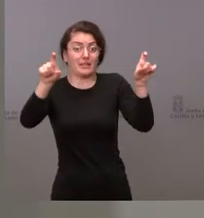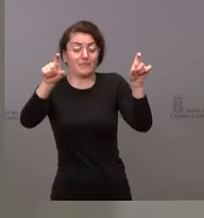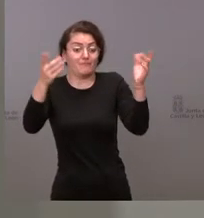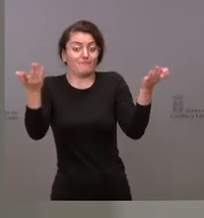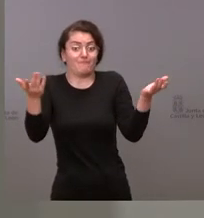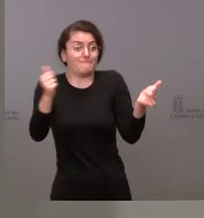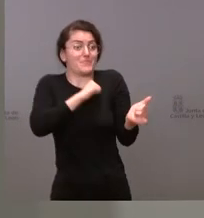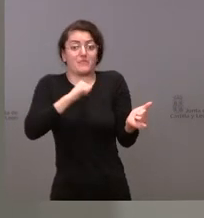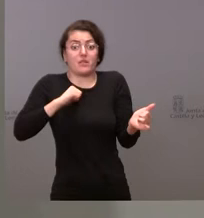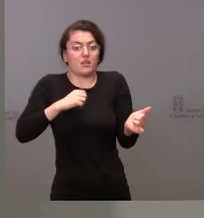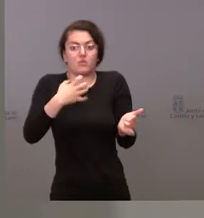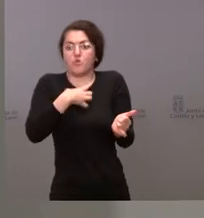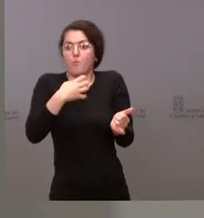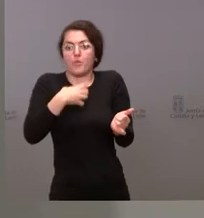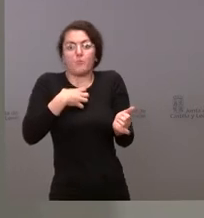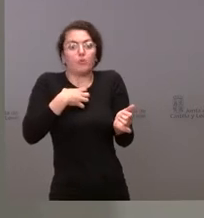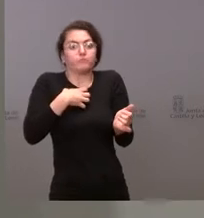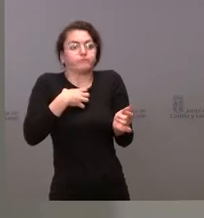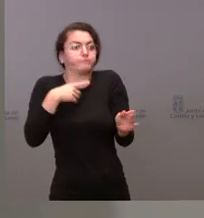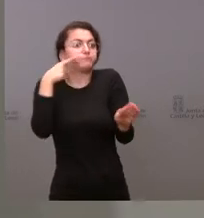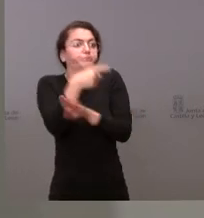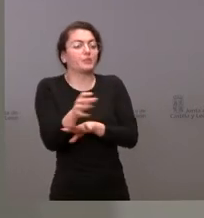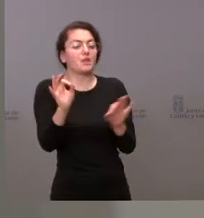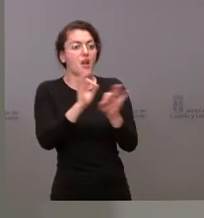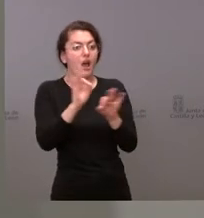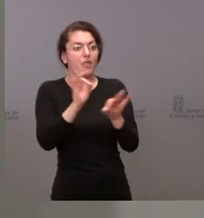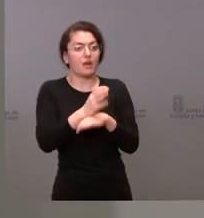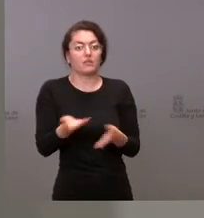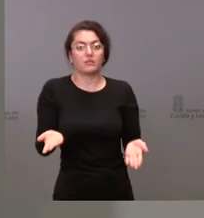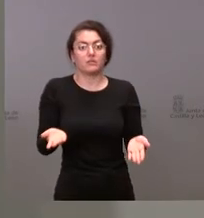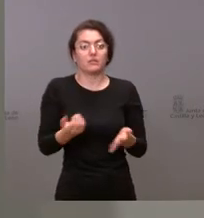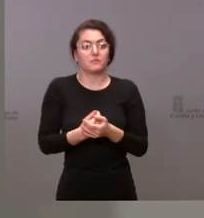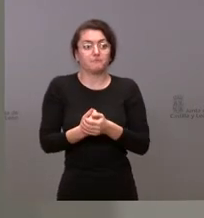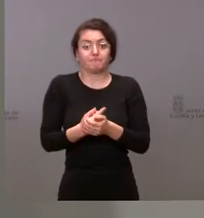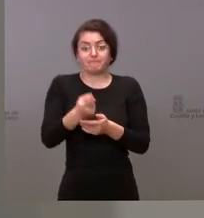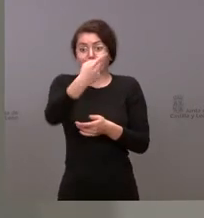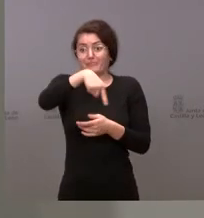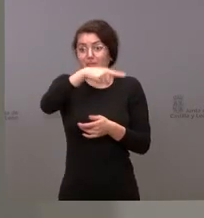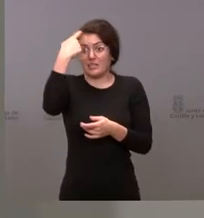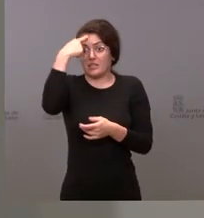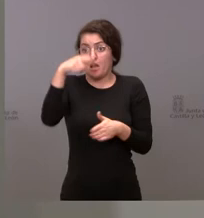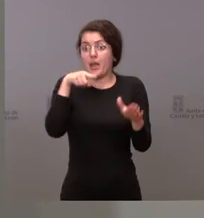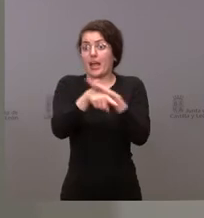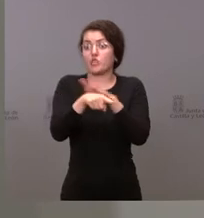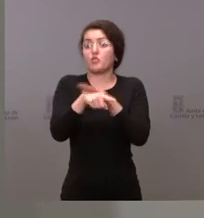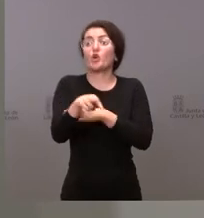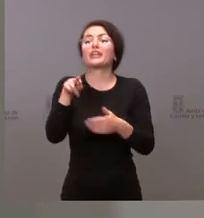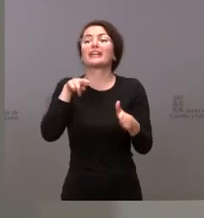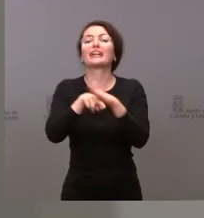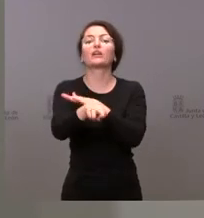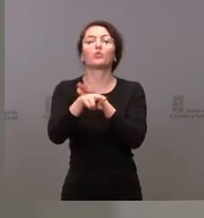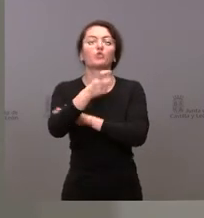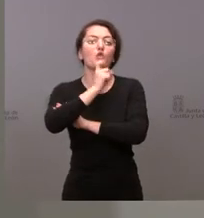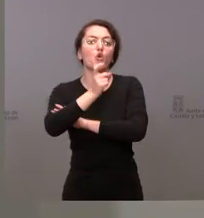privadas ellos toman sus decisiones sobre la gestión de sus recursos así es y así debe